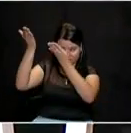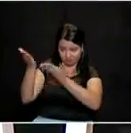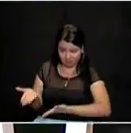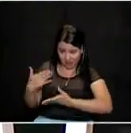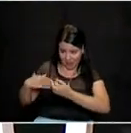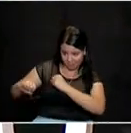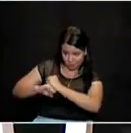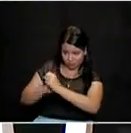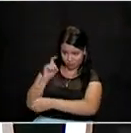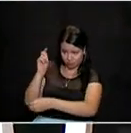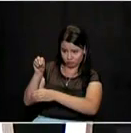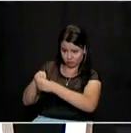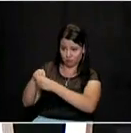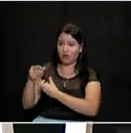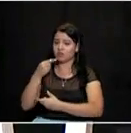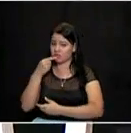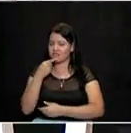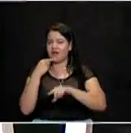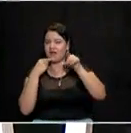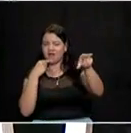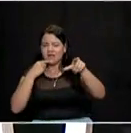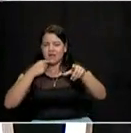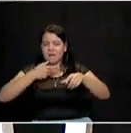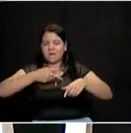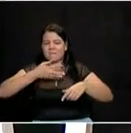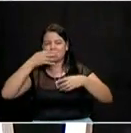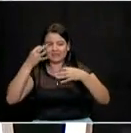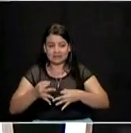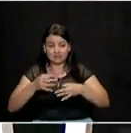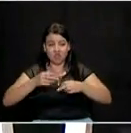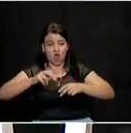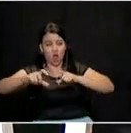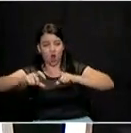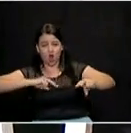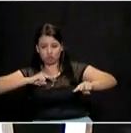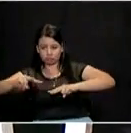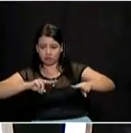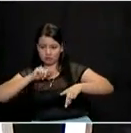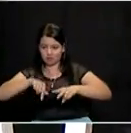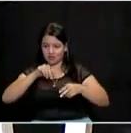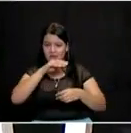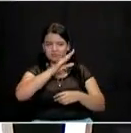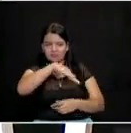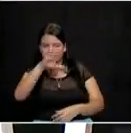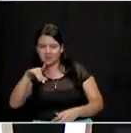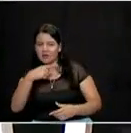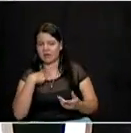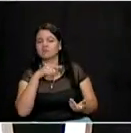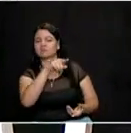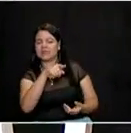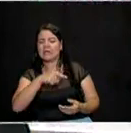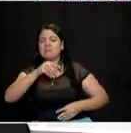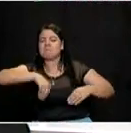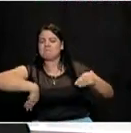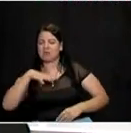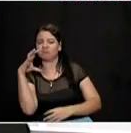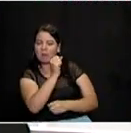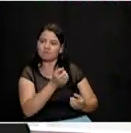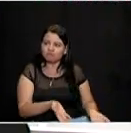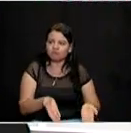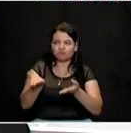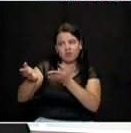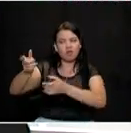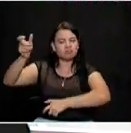público lo que está pasando con el contralor de Antioquia y lo llevó precisamente a que tuviera que responder ante la justicia. Mi partido ha sido un